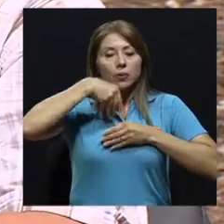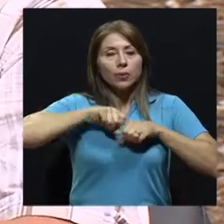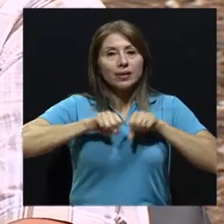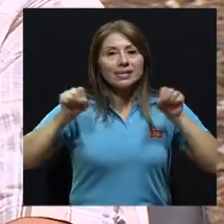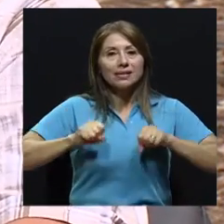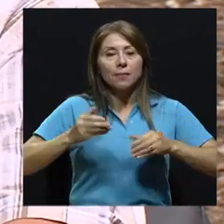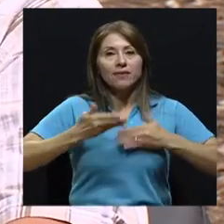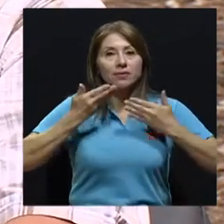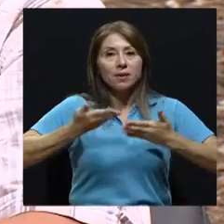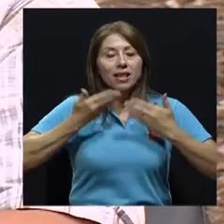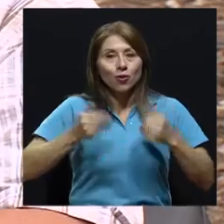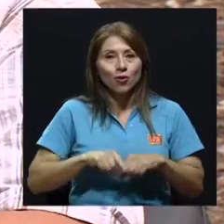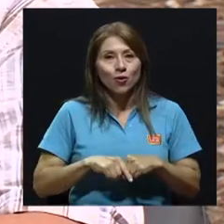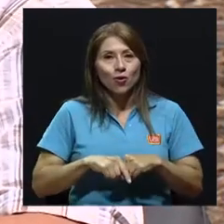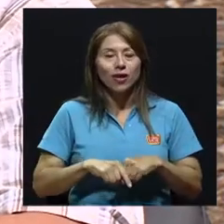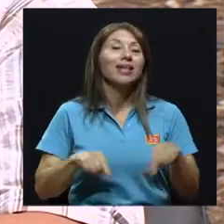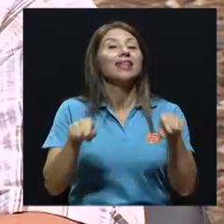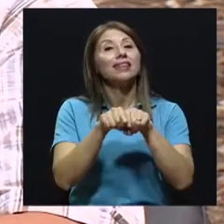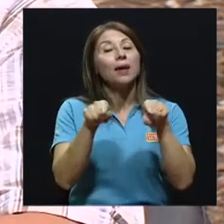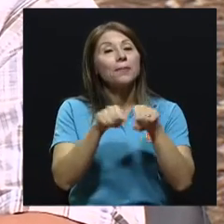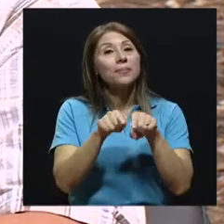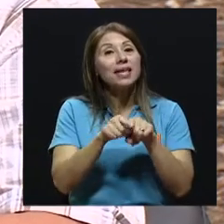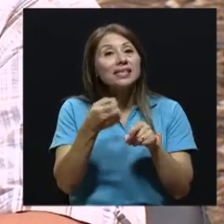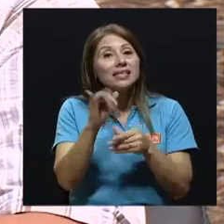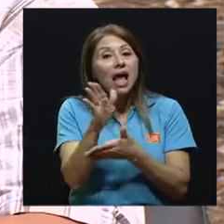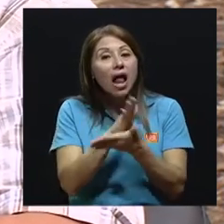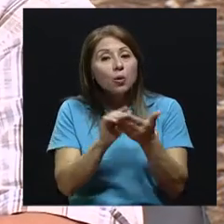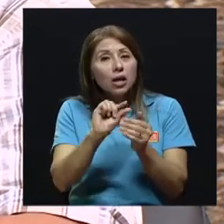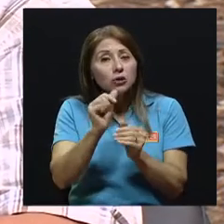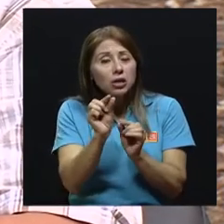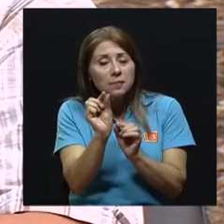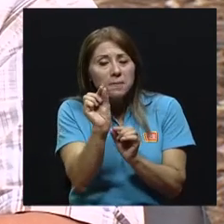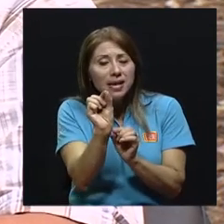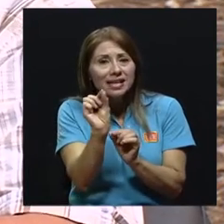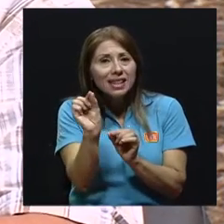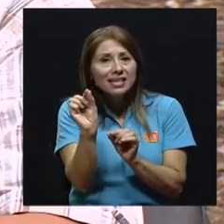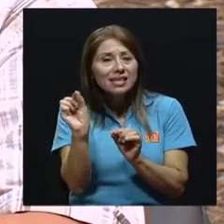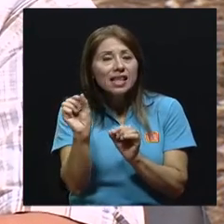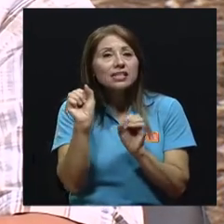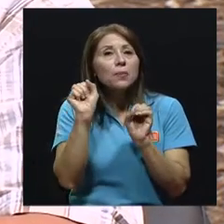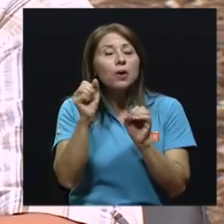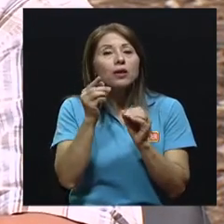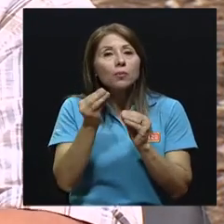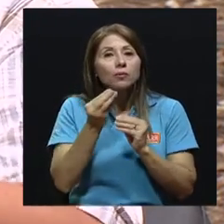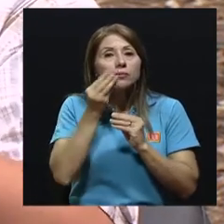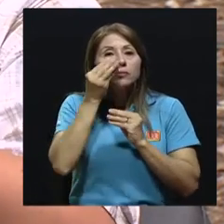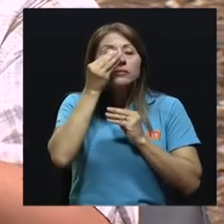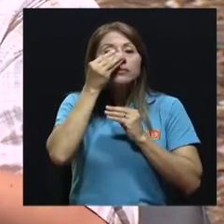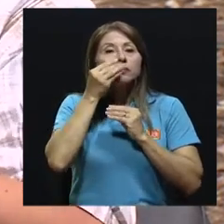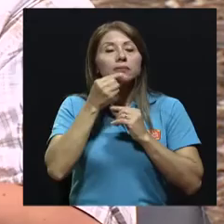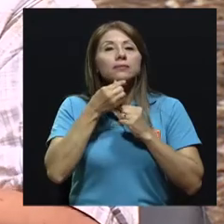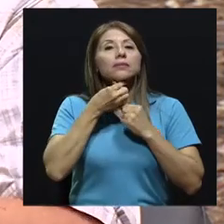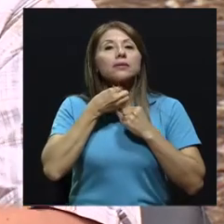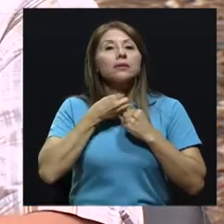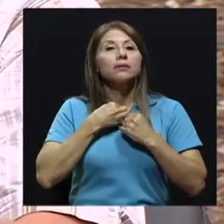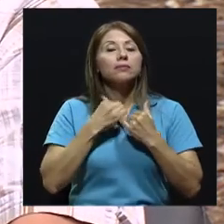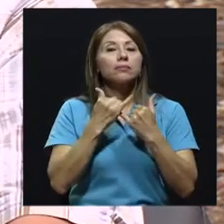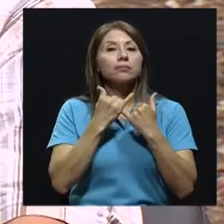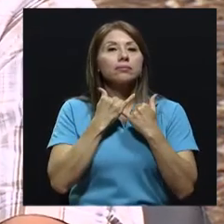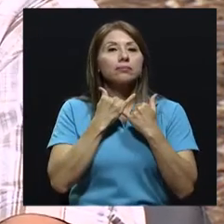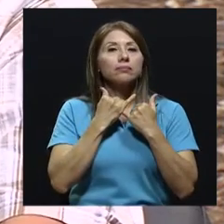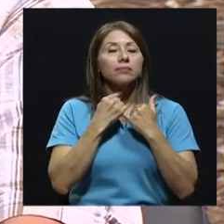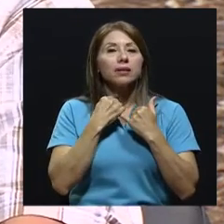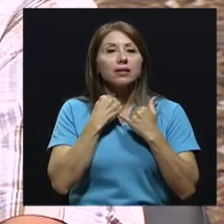partículas más grandecitos que lograron pasar las fosas nasales, pueden depositarse en la garganta. Y bueno, con la mucosa y la garganta